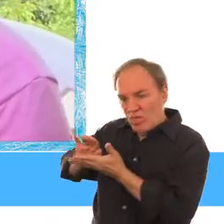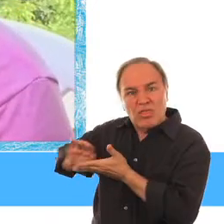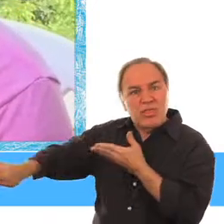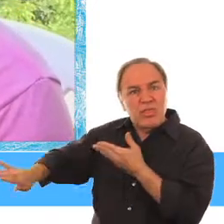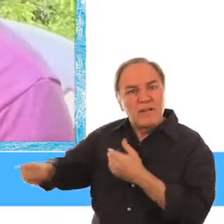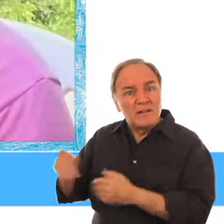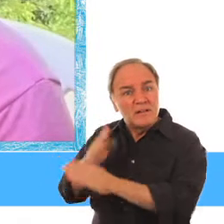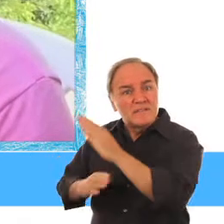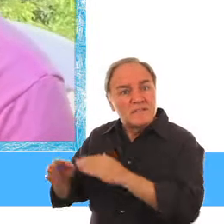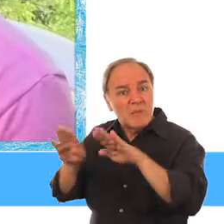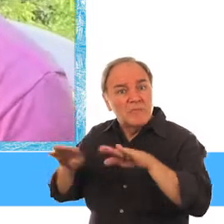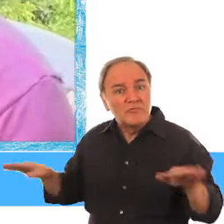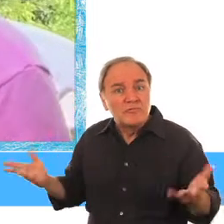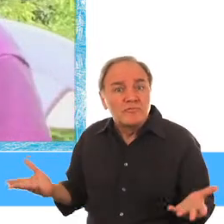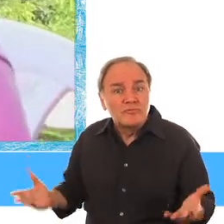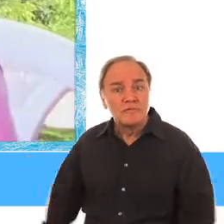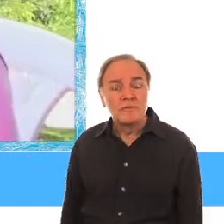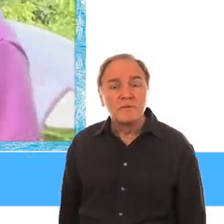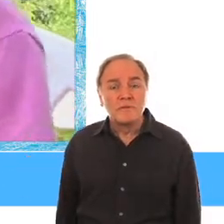invitados Estábamos excluidos